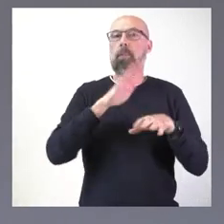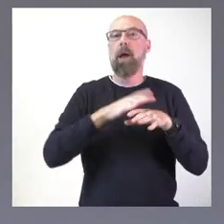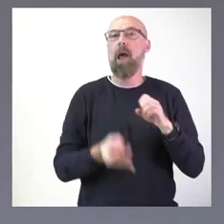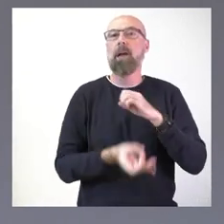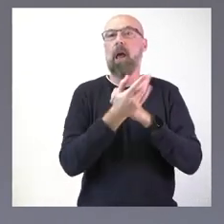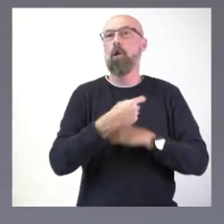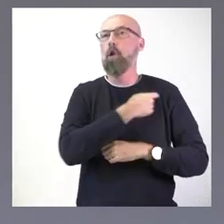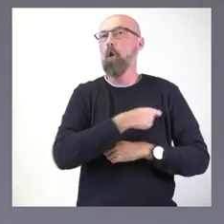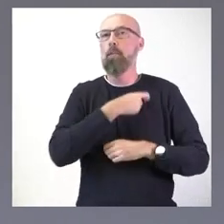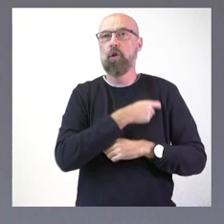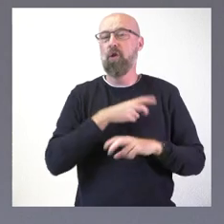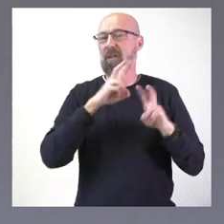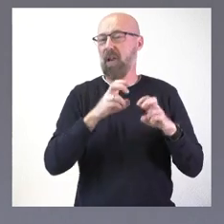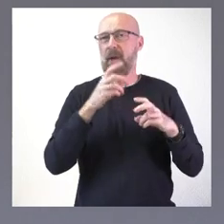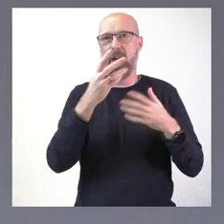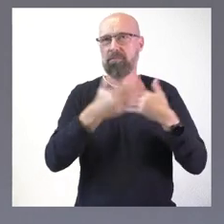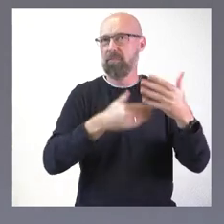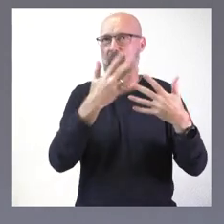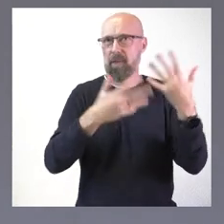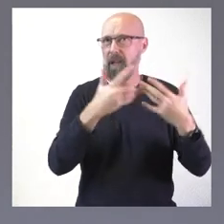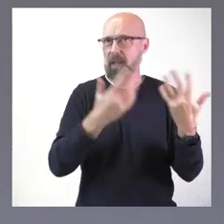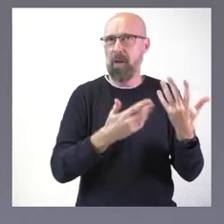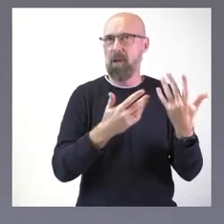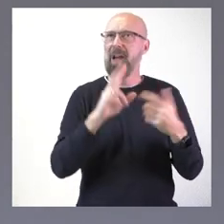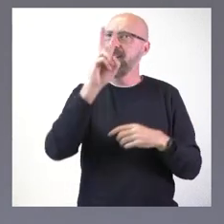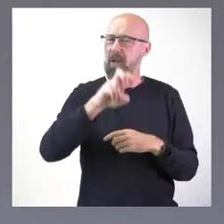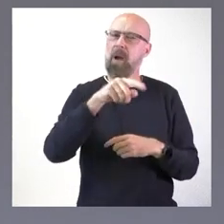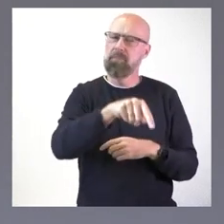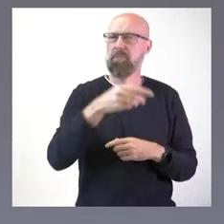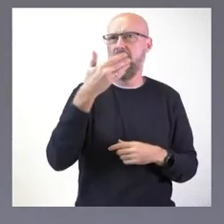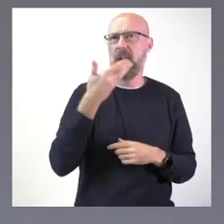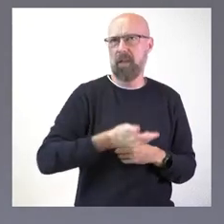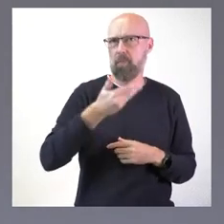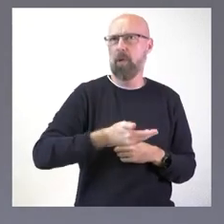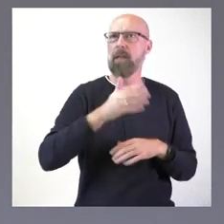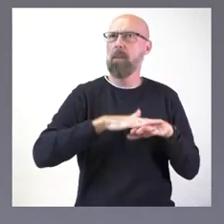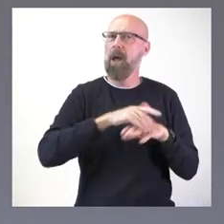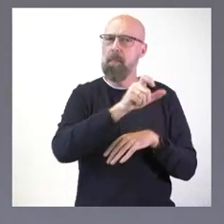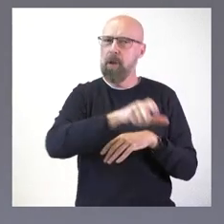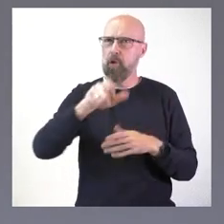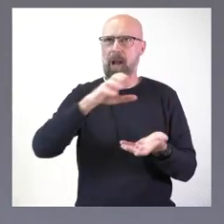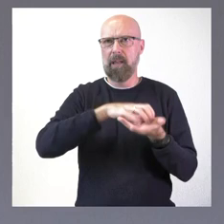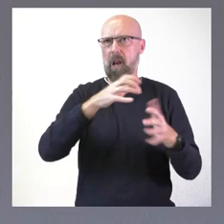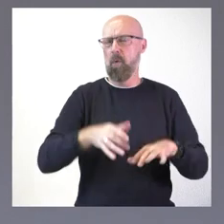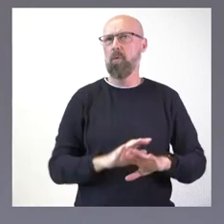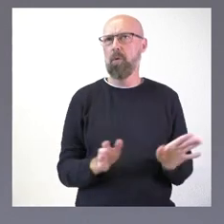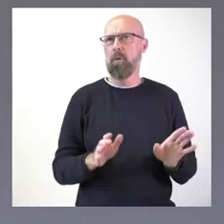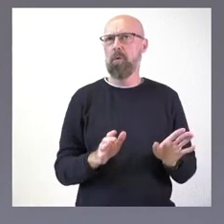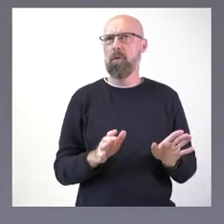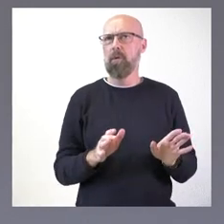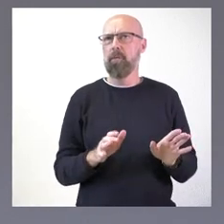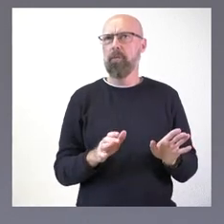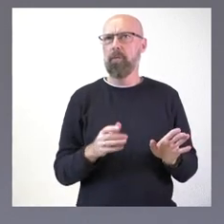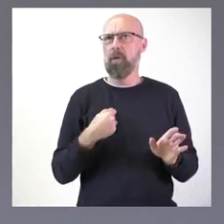simplificación administrativa, una cuestión que es de verdadero interés para los ciudadanos y para las empresas de Castilla y León. Atiendo a los